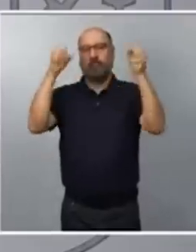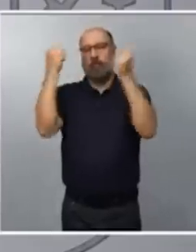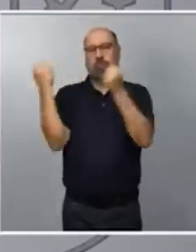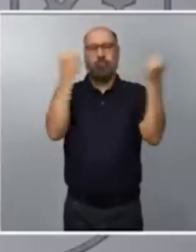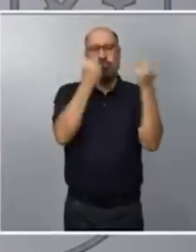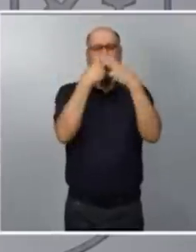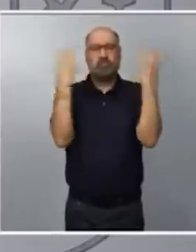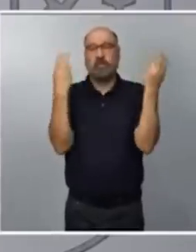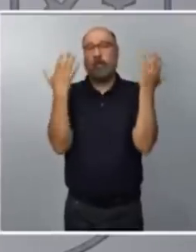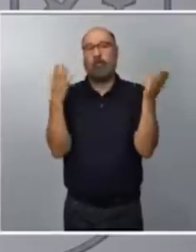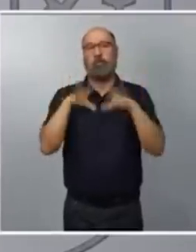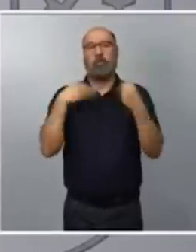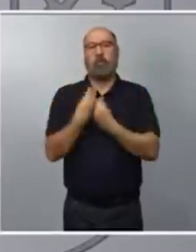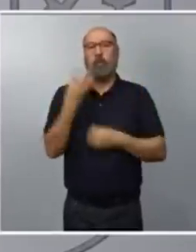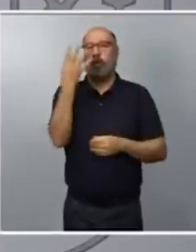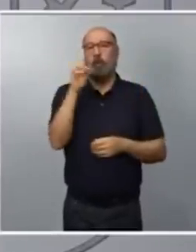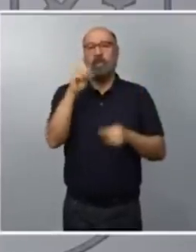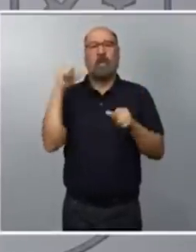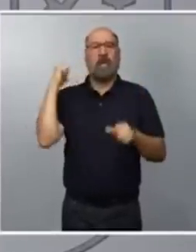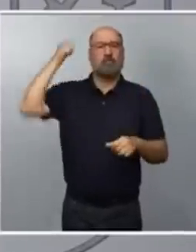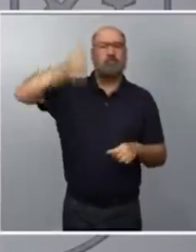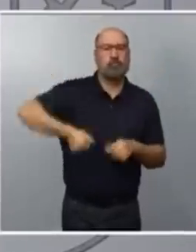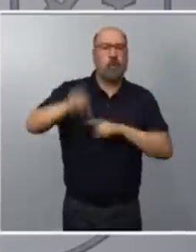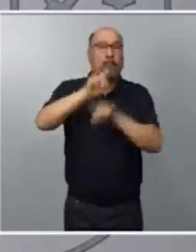años. Y en 40 años no ha habido ningún problema.